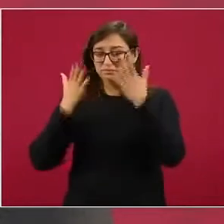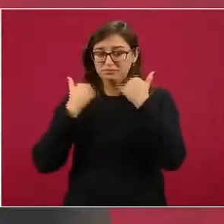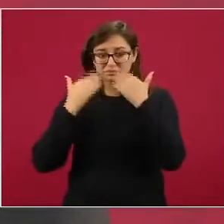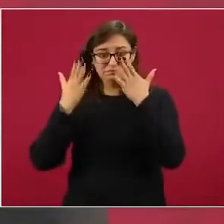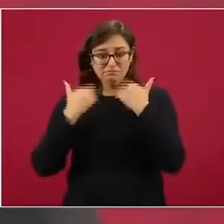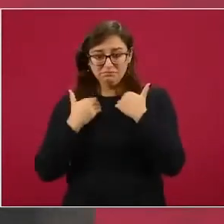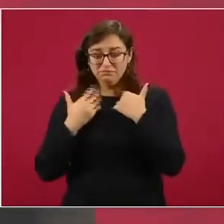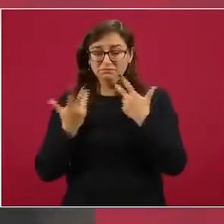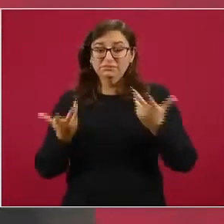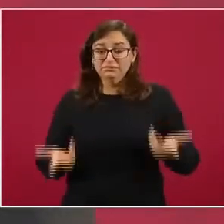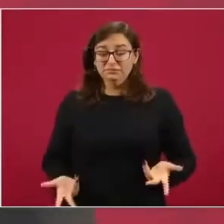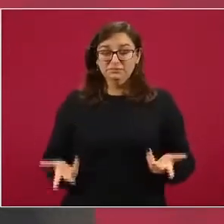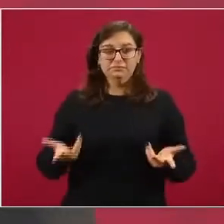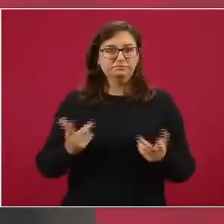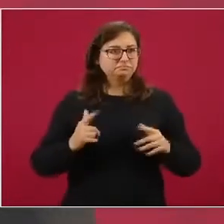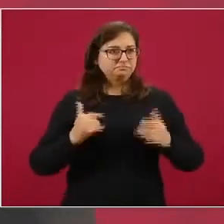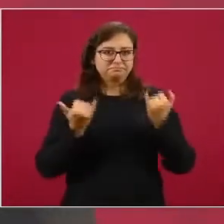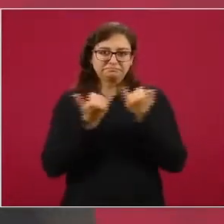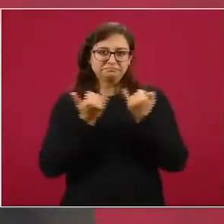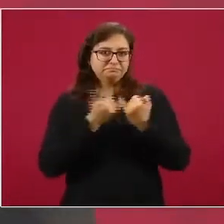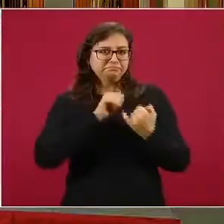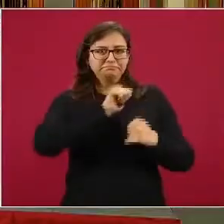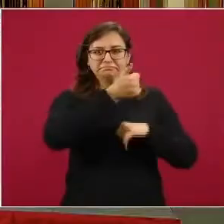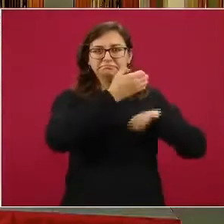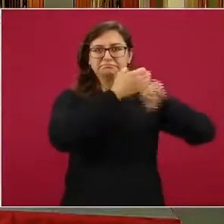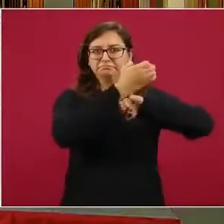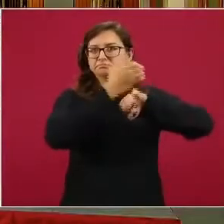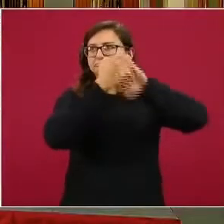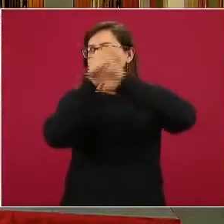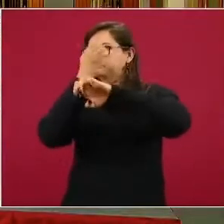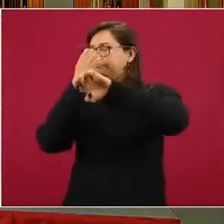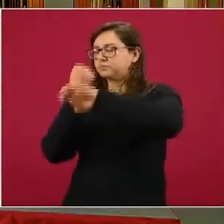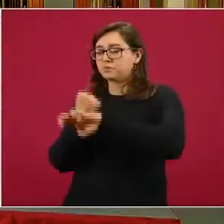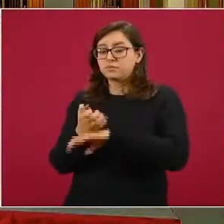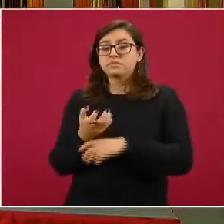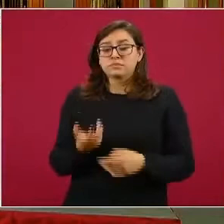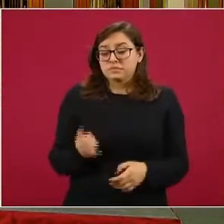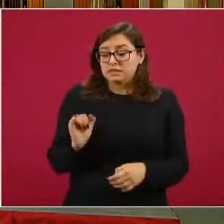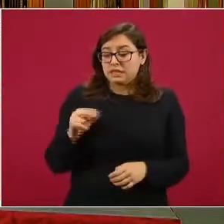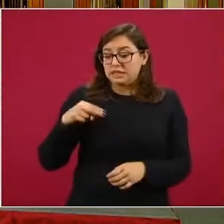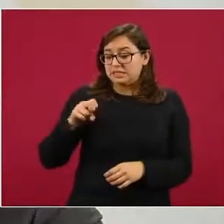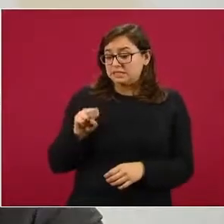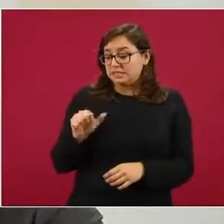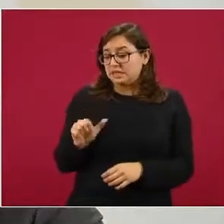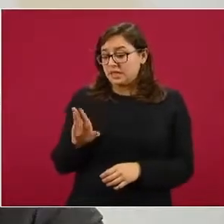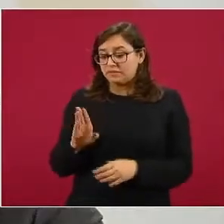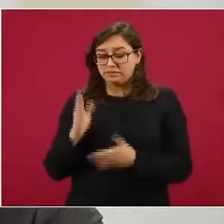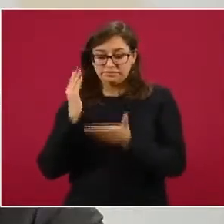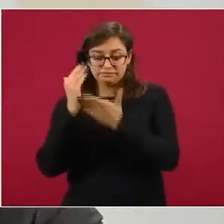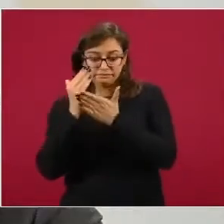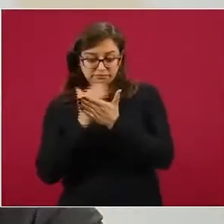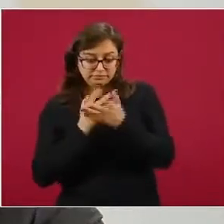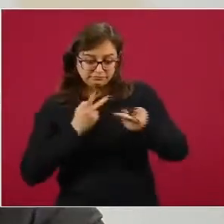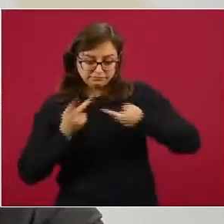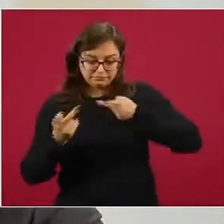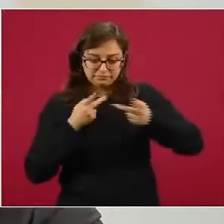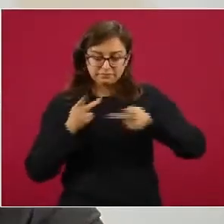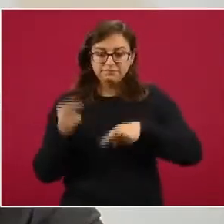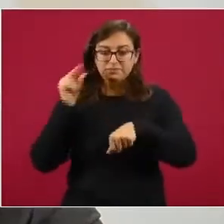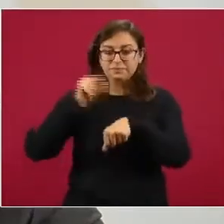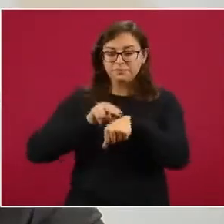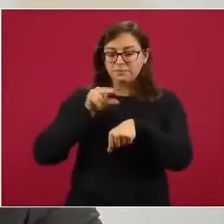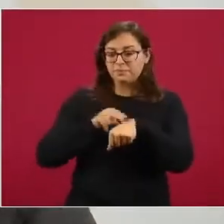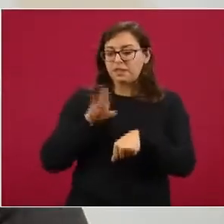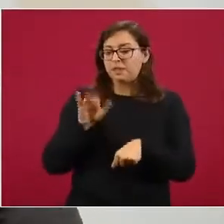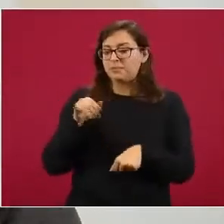y profunda geografía. Ante ello, el Insabi ha desarrollado una estrategia, que son los médicos del bienestar. Es